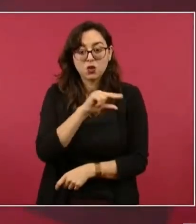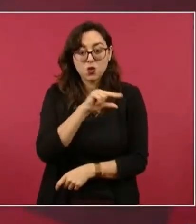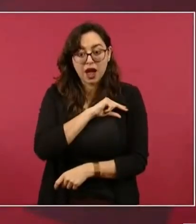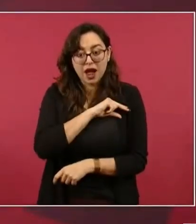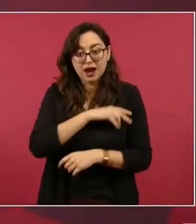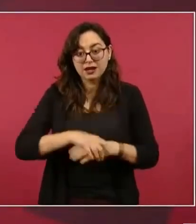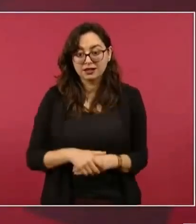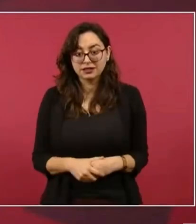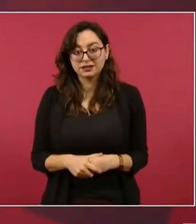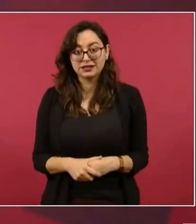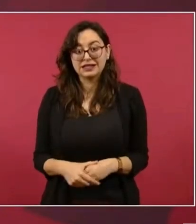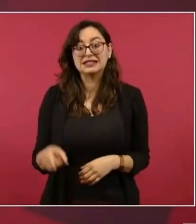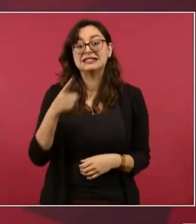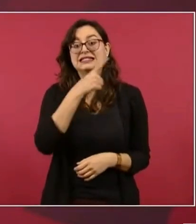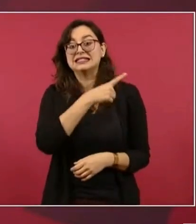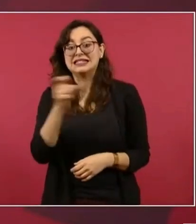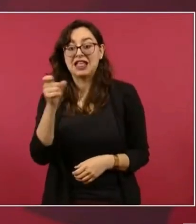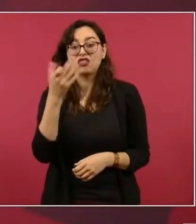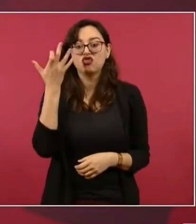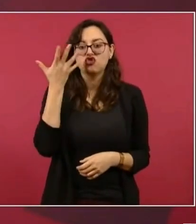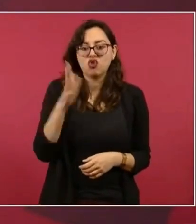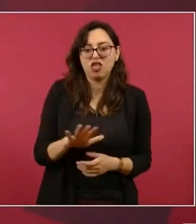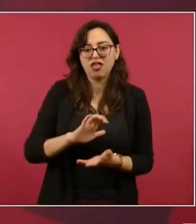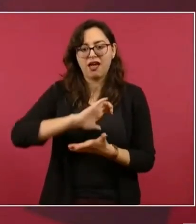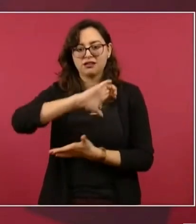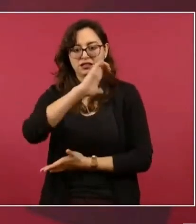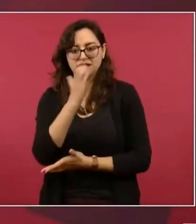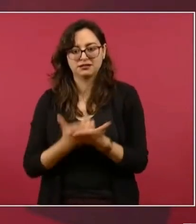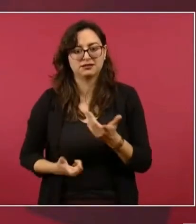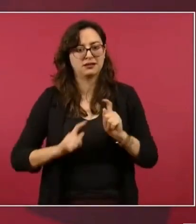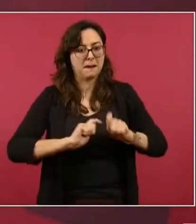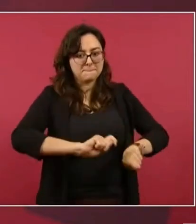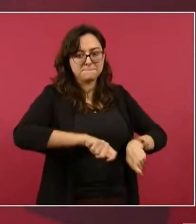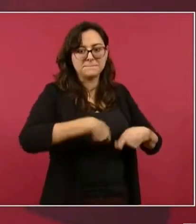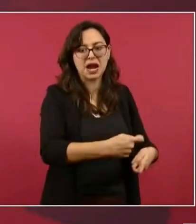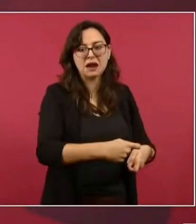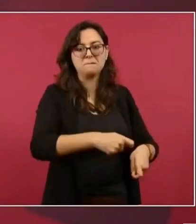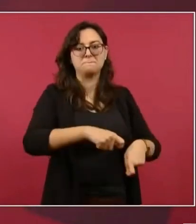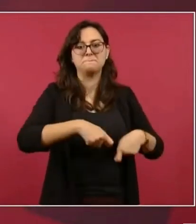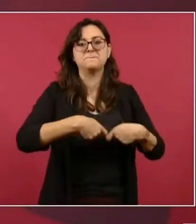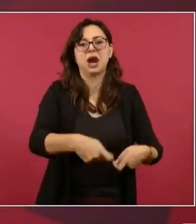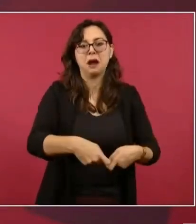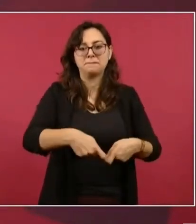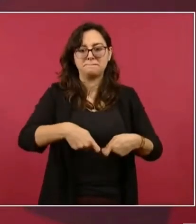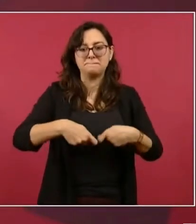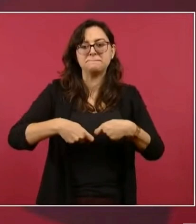entregan 110 contratos de estos